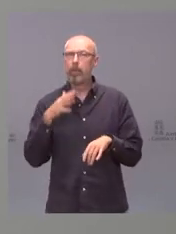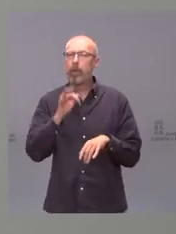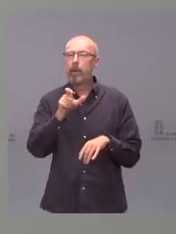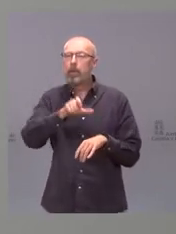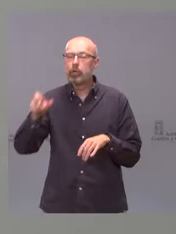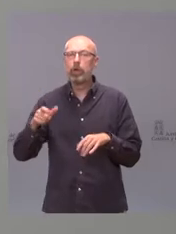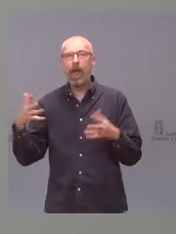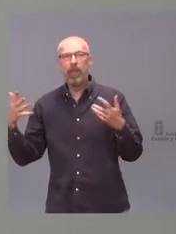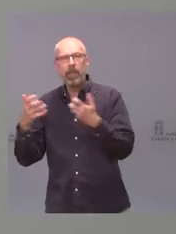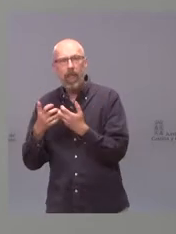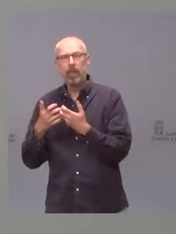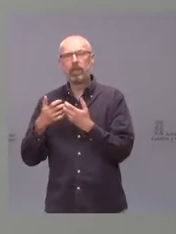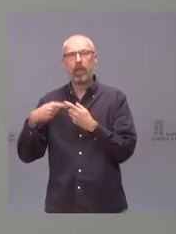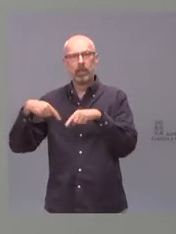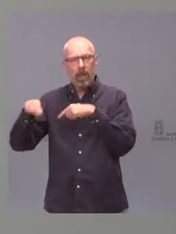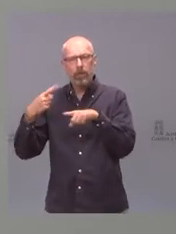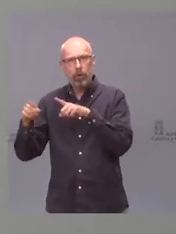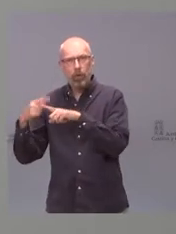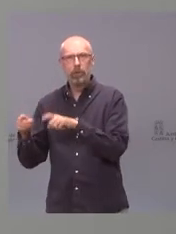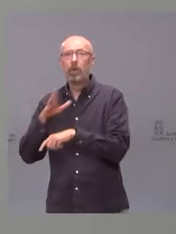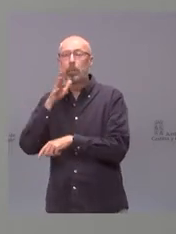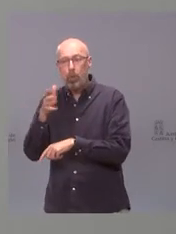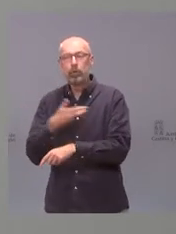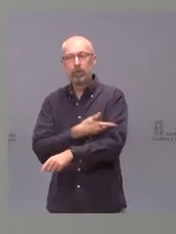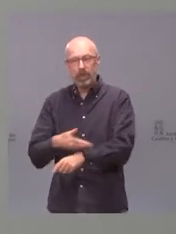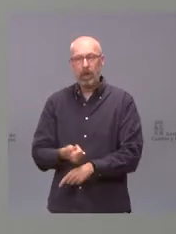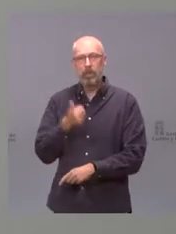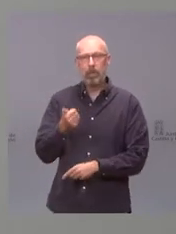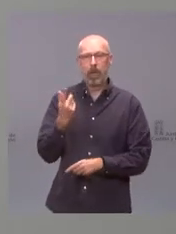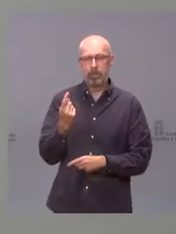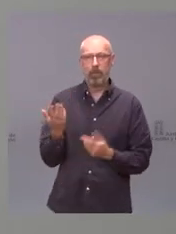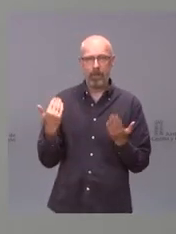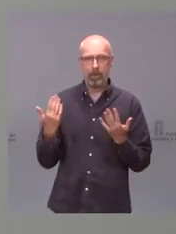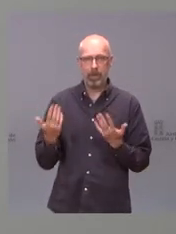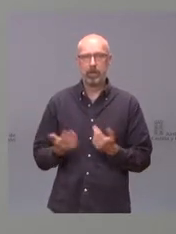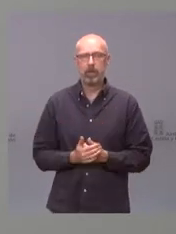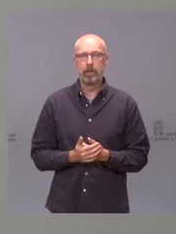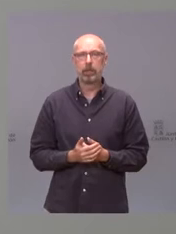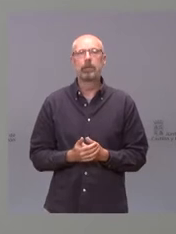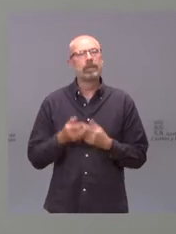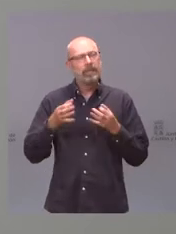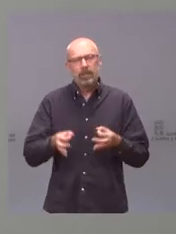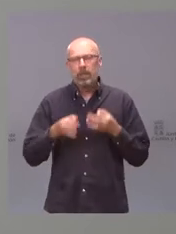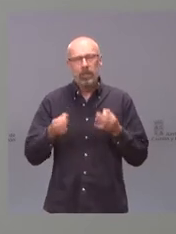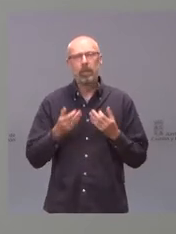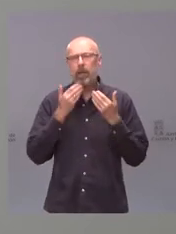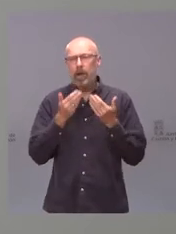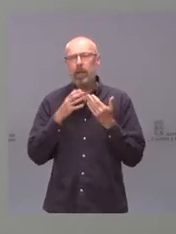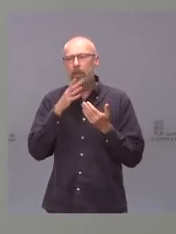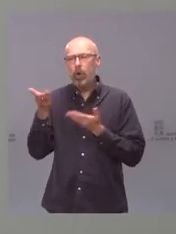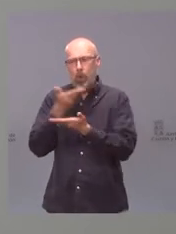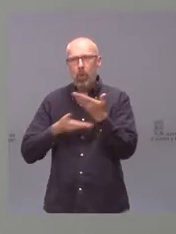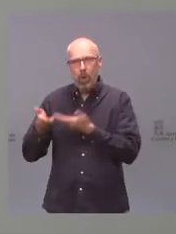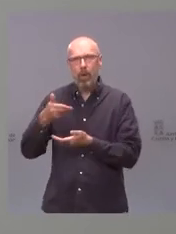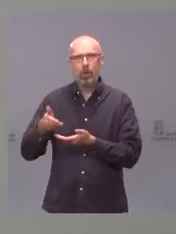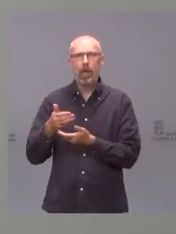tráfico y por eso precisamos las transfusiones. Siempre les agradezco esta actividad porque si en algo